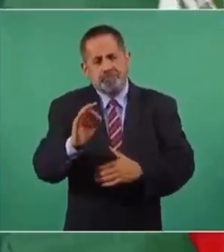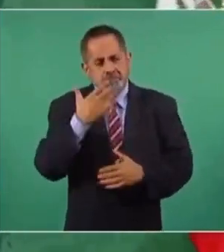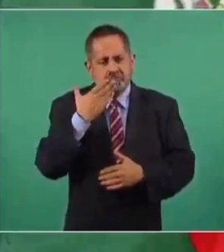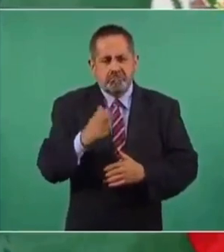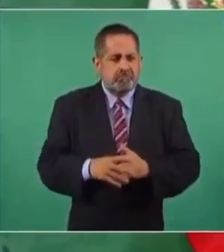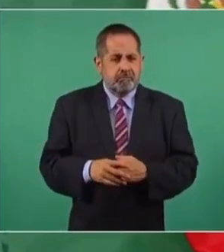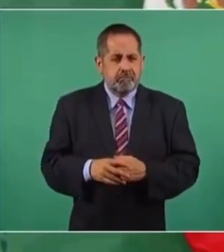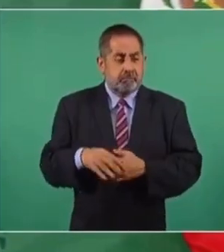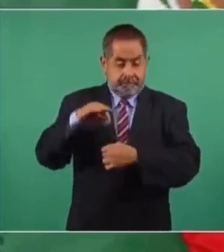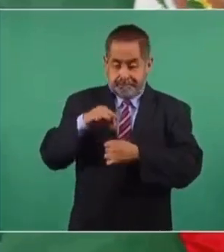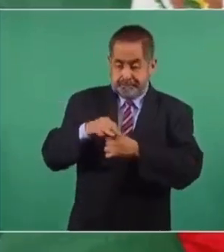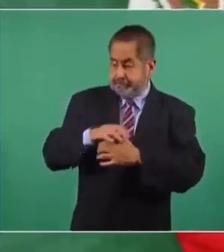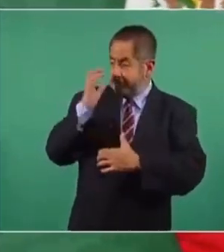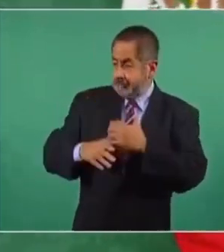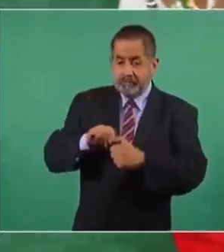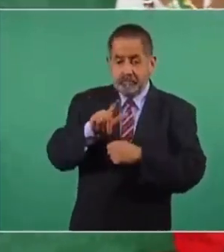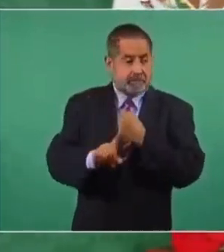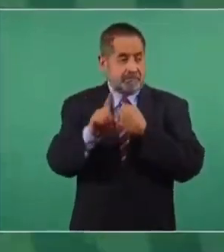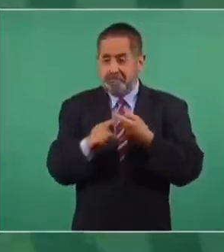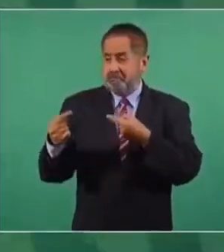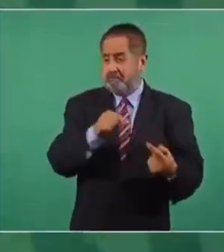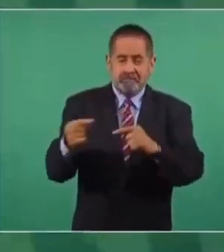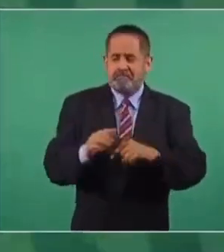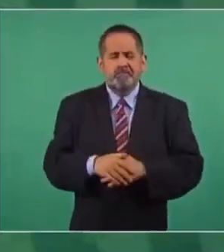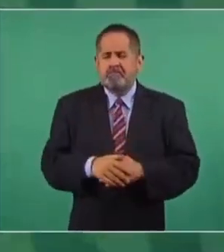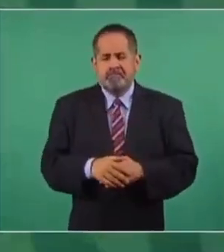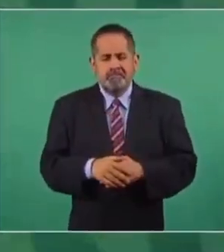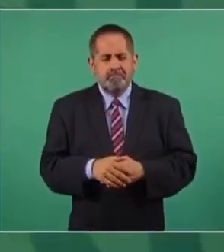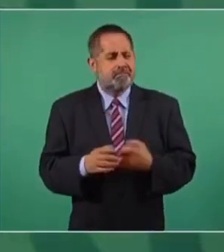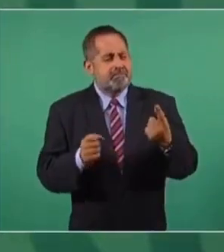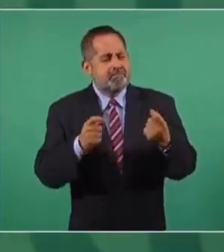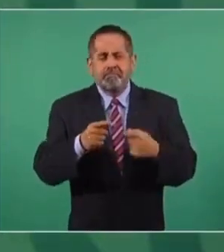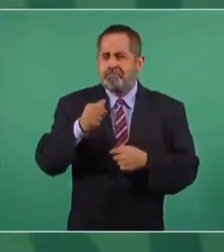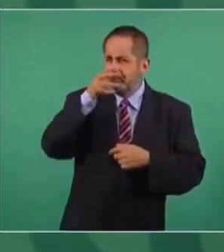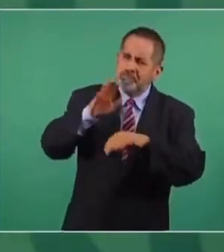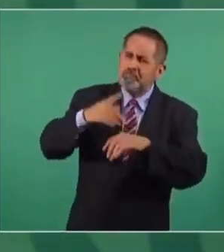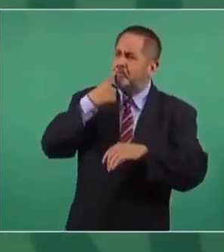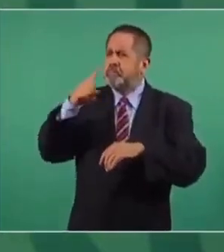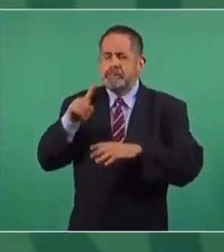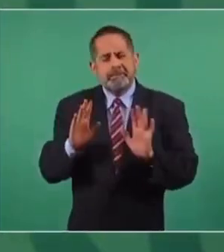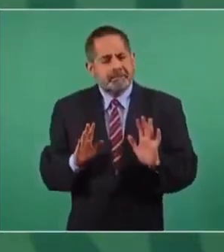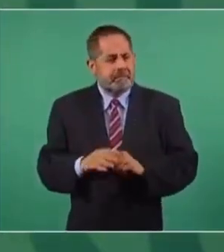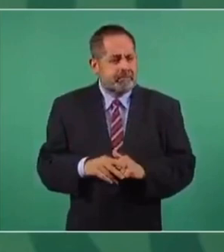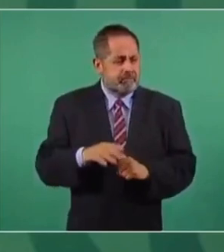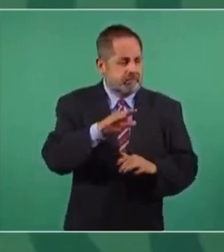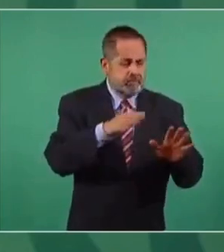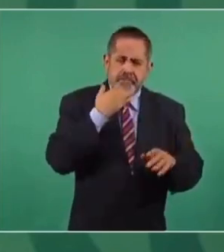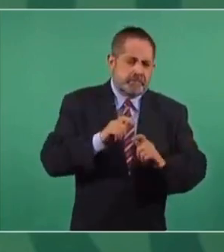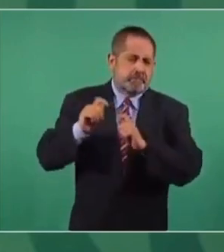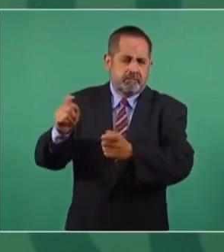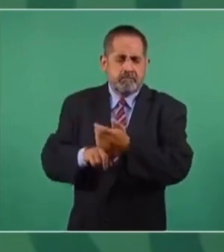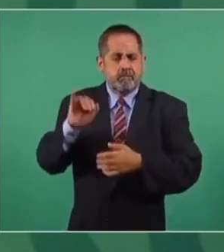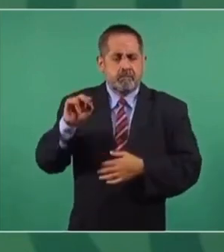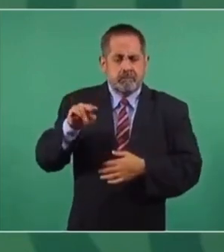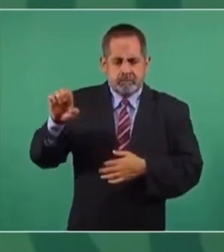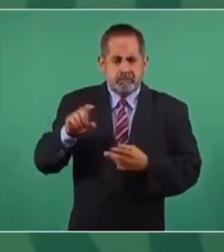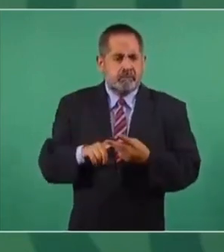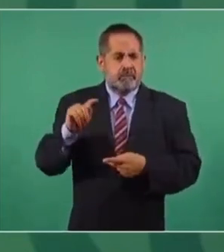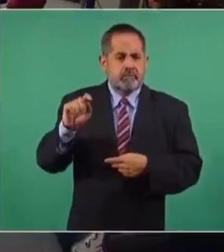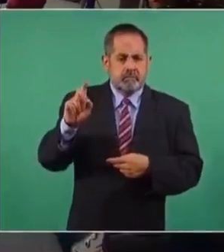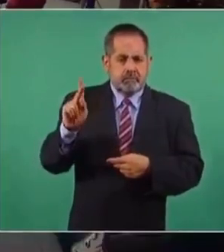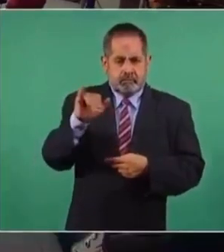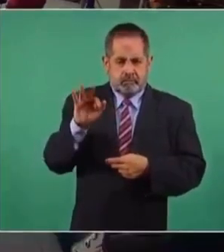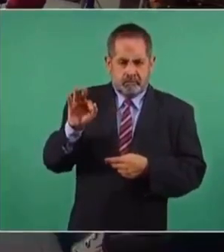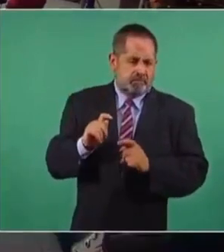postelectoral grave, hay protestas, pero todo se está canalizando a través del INE y del Tribunal